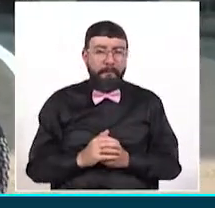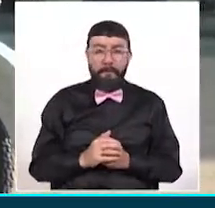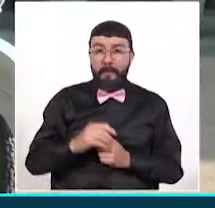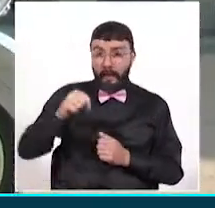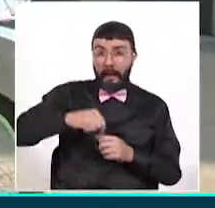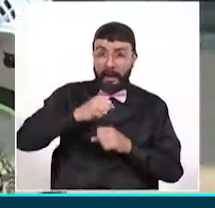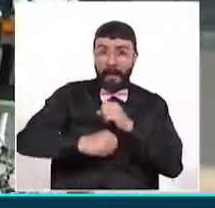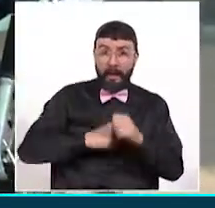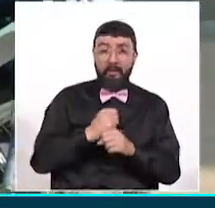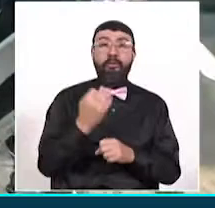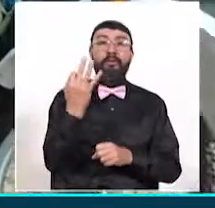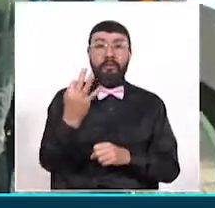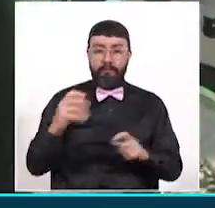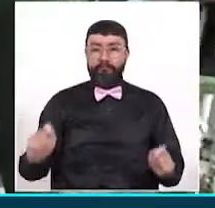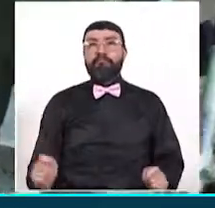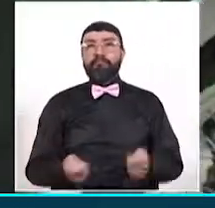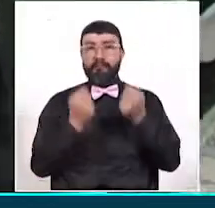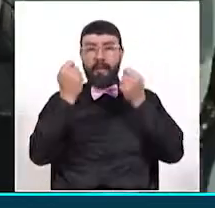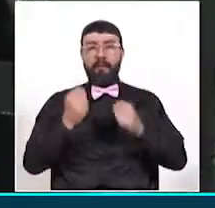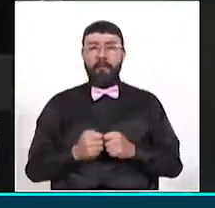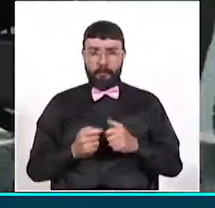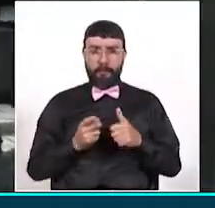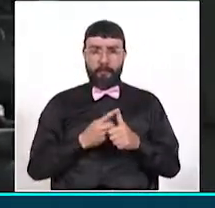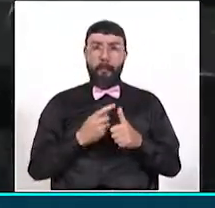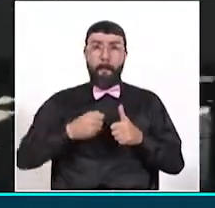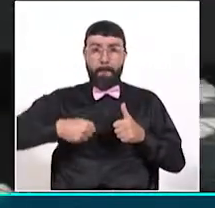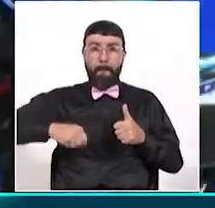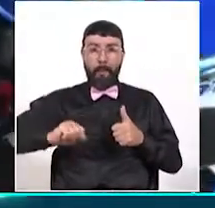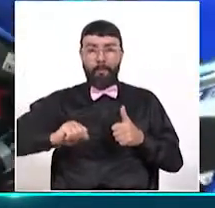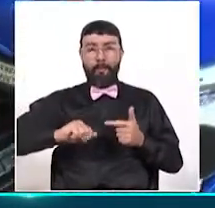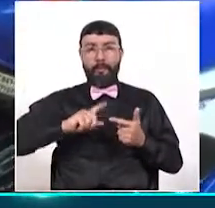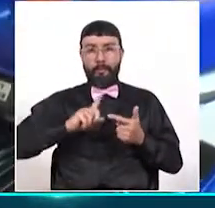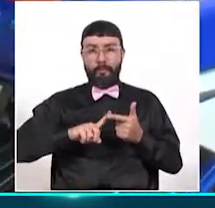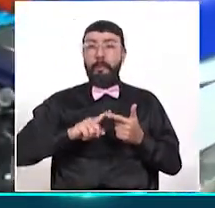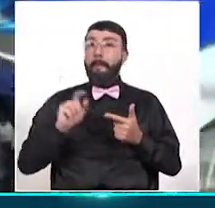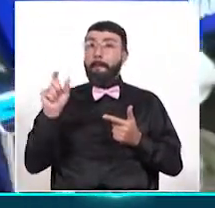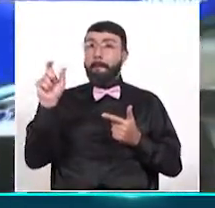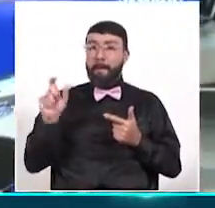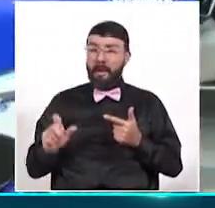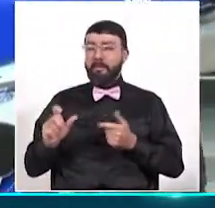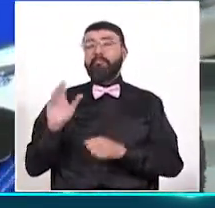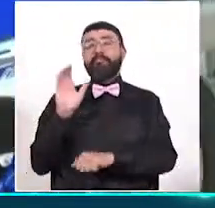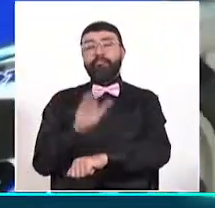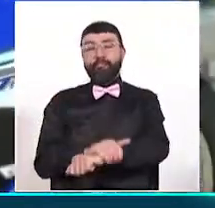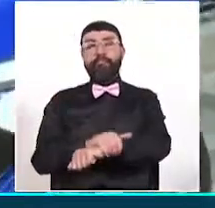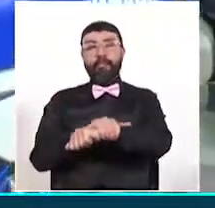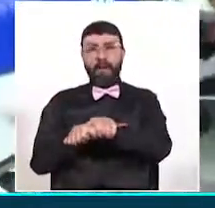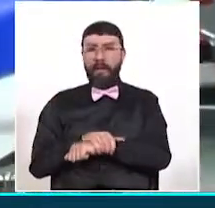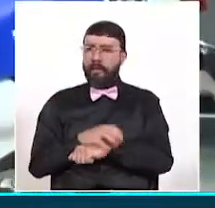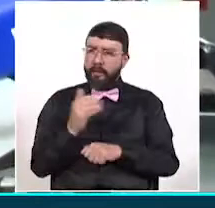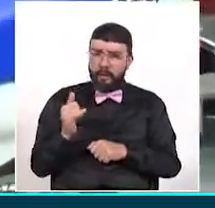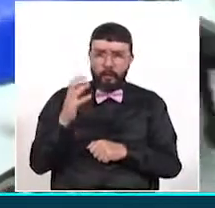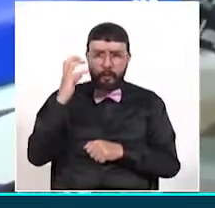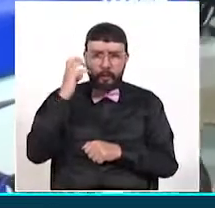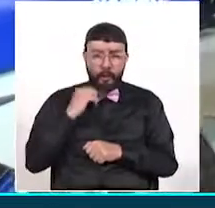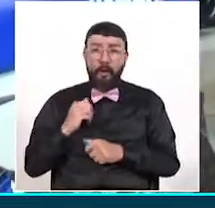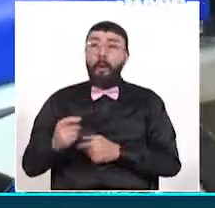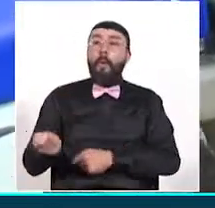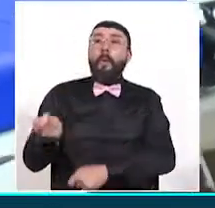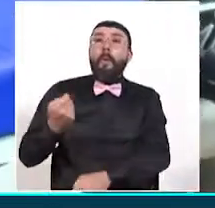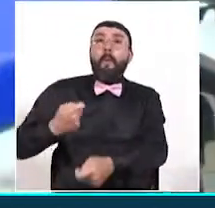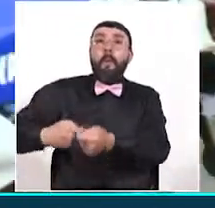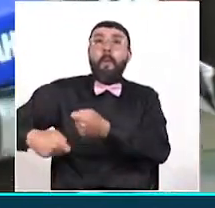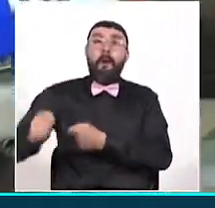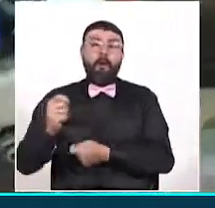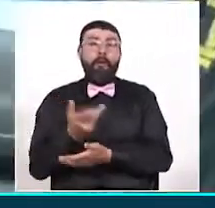recuperado tres vehículos, entre ellos una motocicleta y una persona ha sido capturada por el delito de receptación.